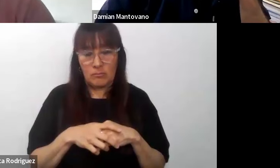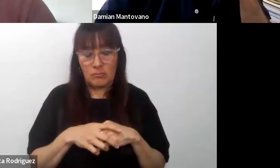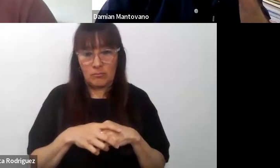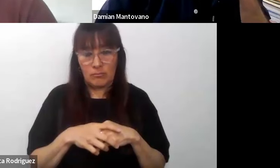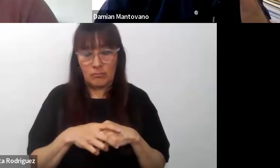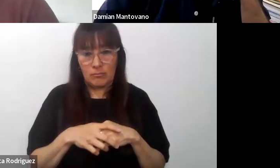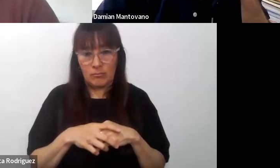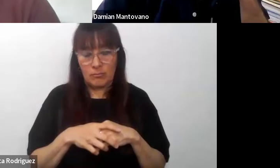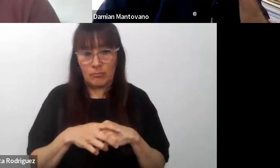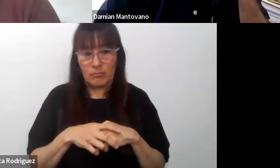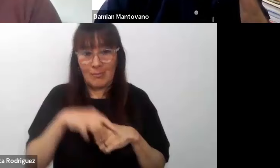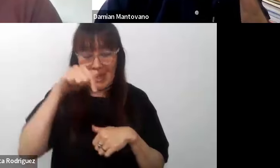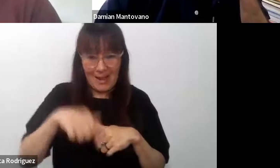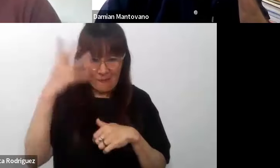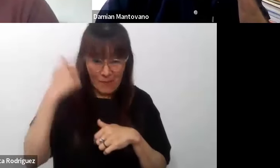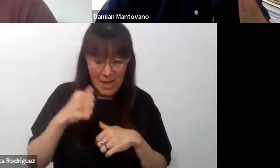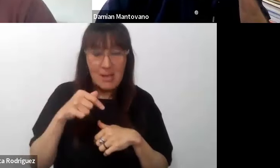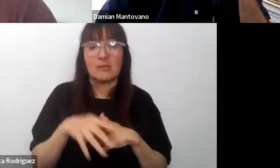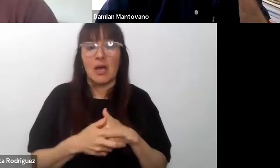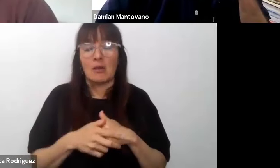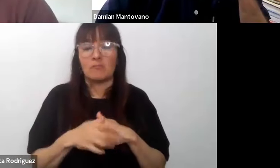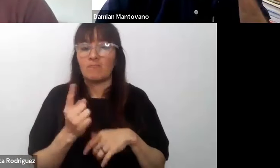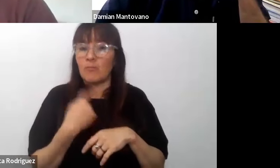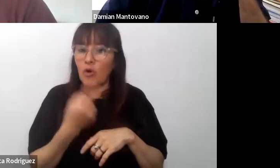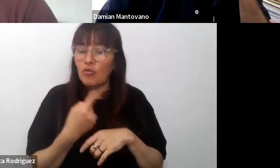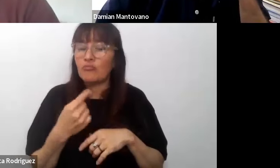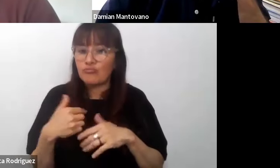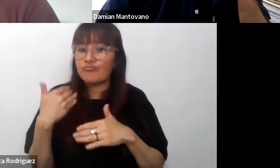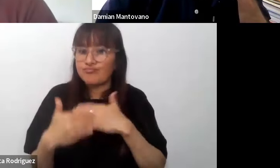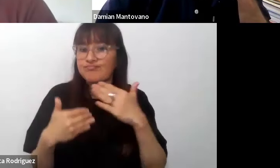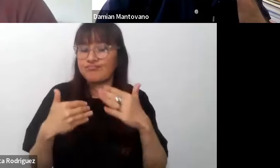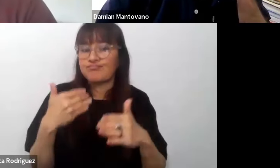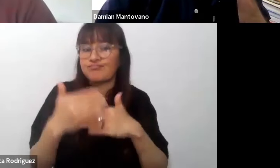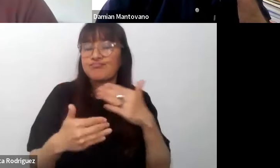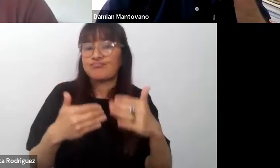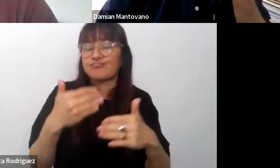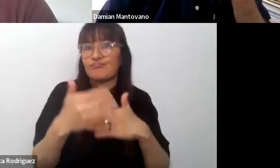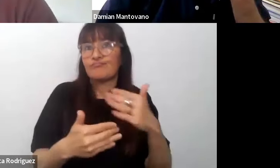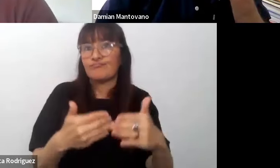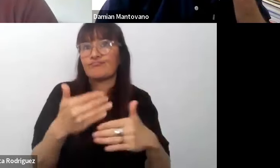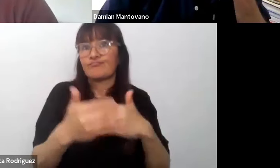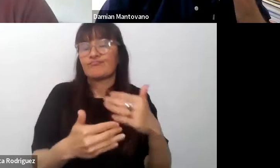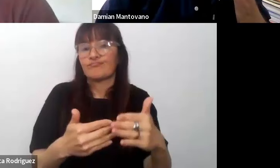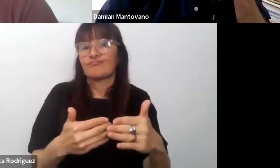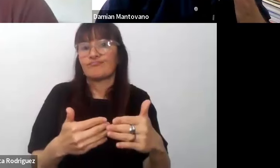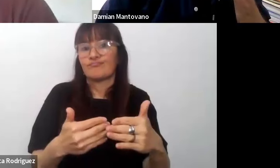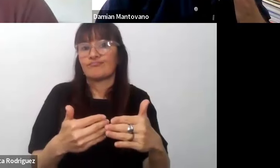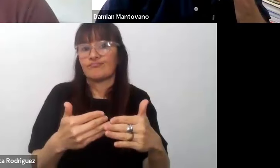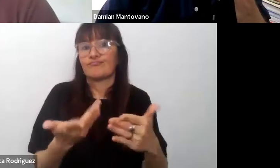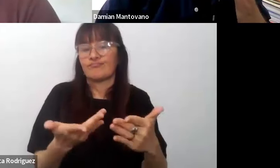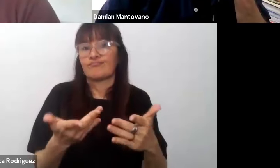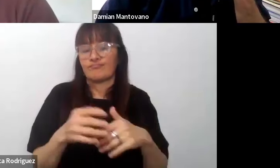en nuestro país cuanto más avanzamos encontramos menos cierto tipo de alumnos